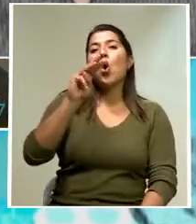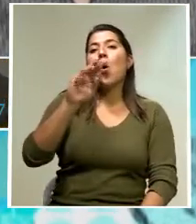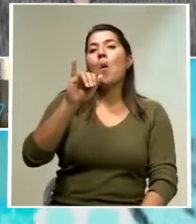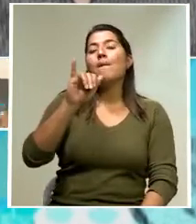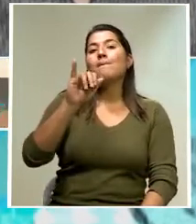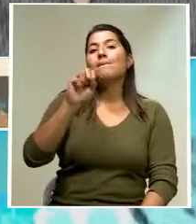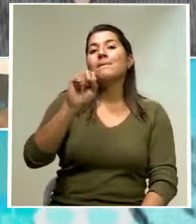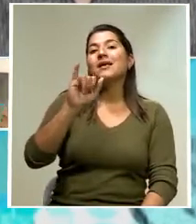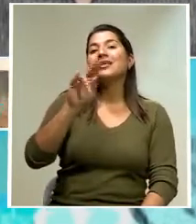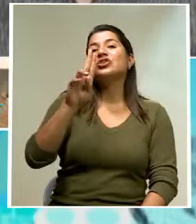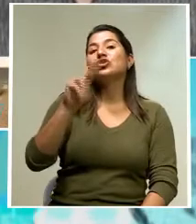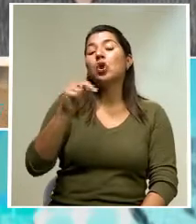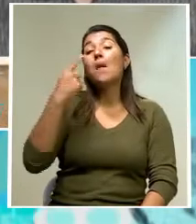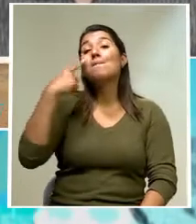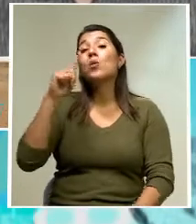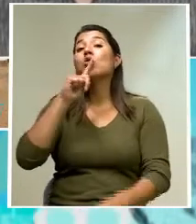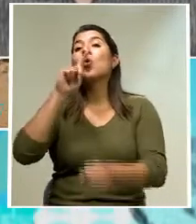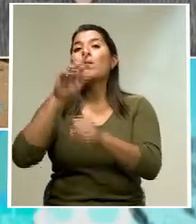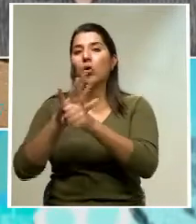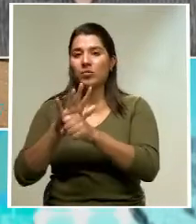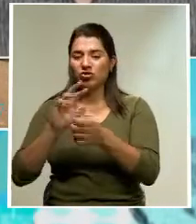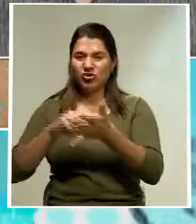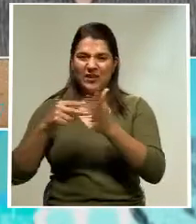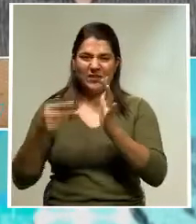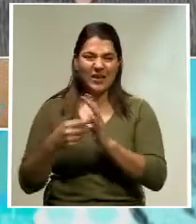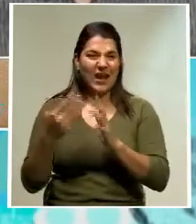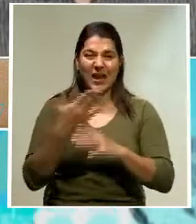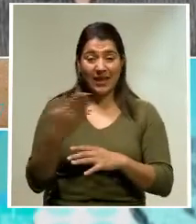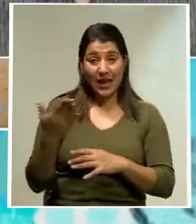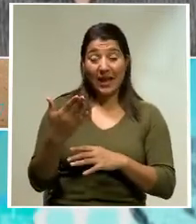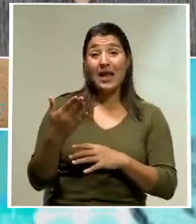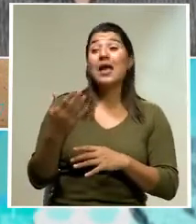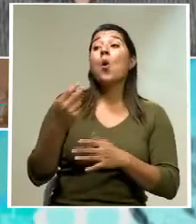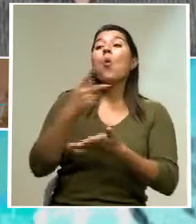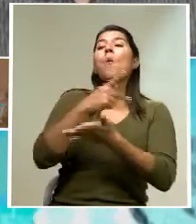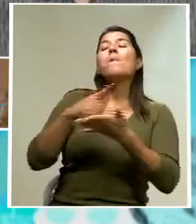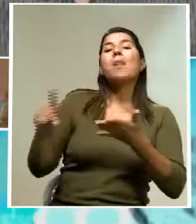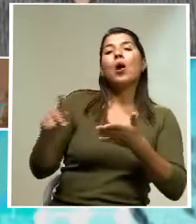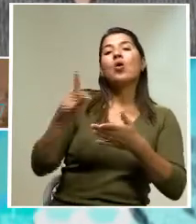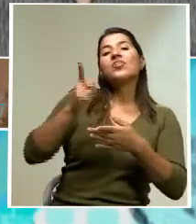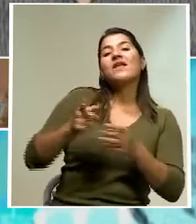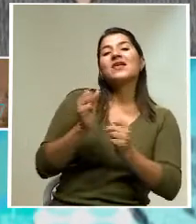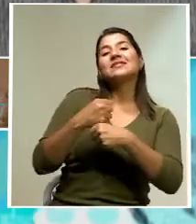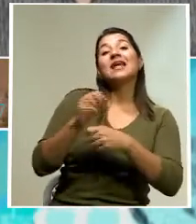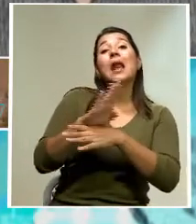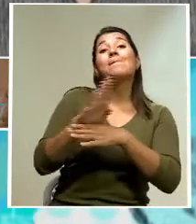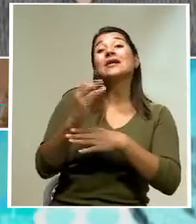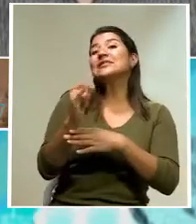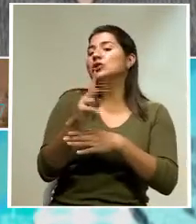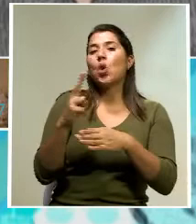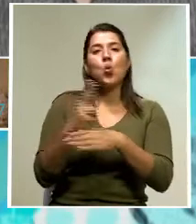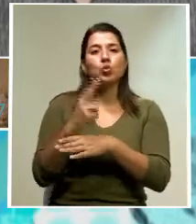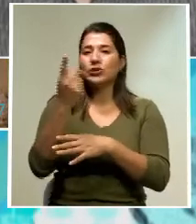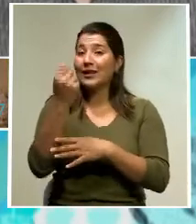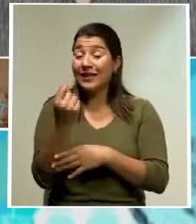hace al banco porque el banco le tiene reservado ese dinero. Entonces, si uno no utiliza ese dinero, tiene que,